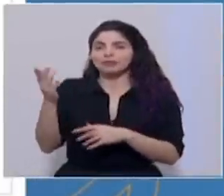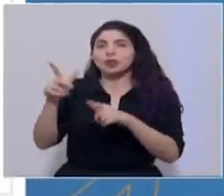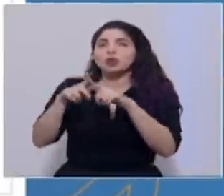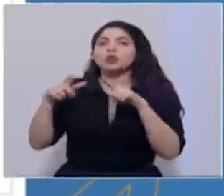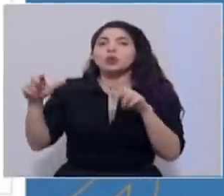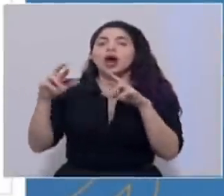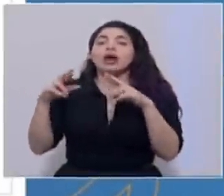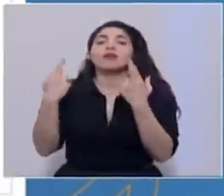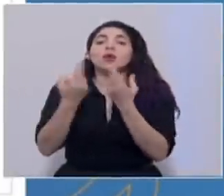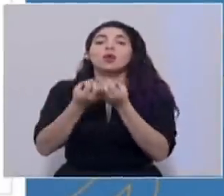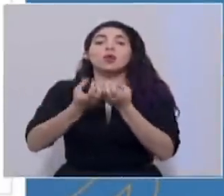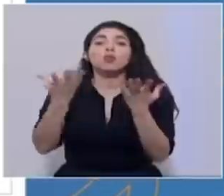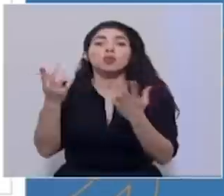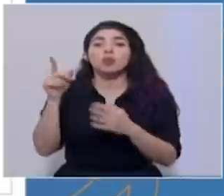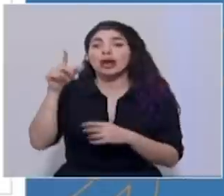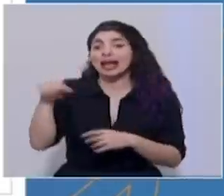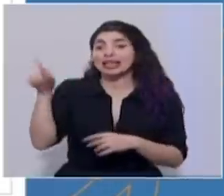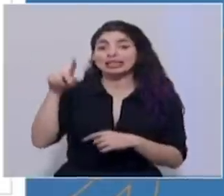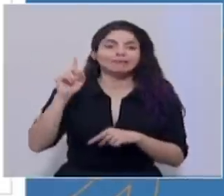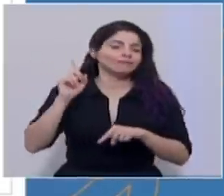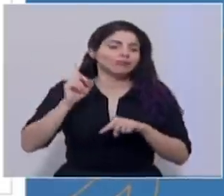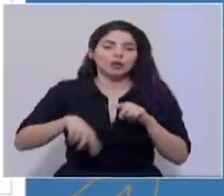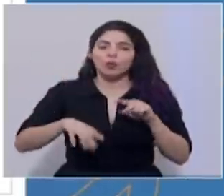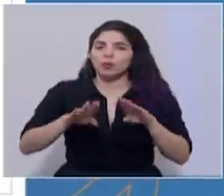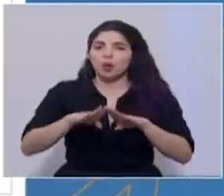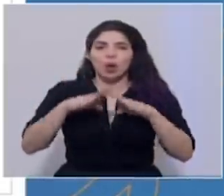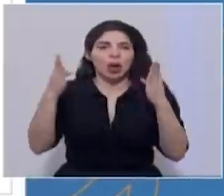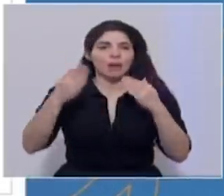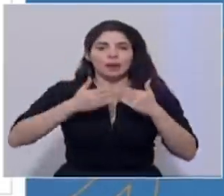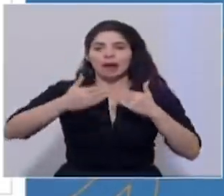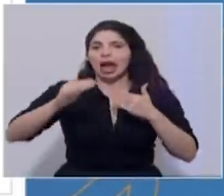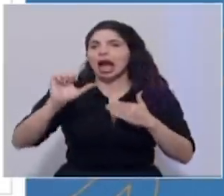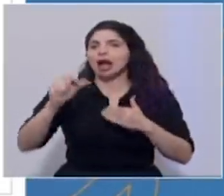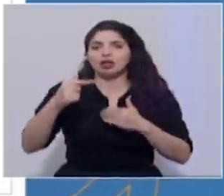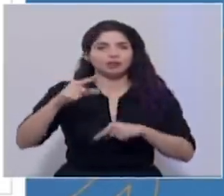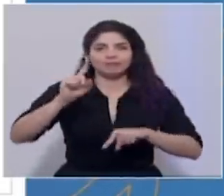reunión pública que no podrán operar durante todo el mes de agosto